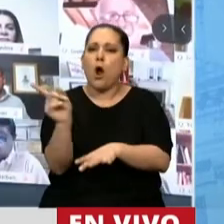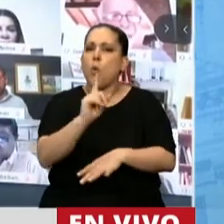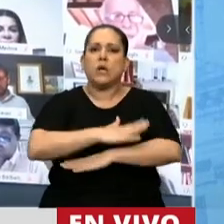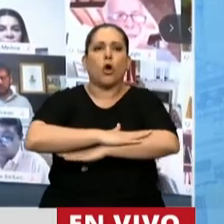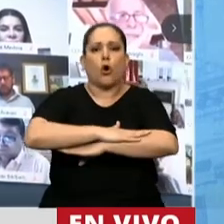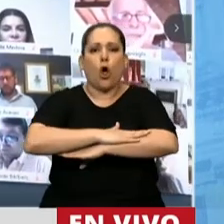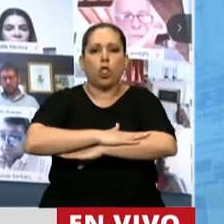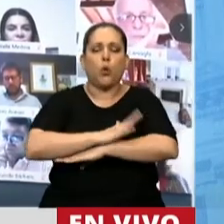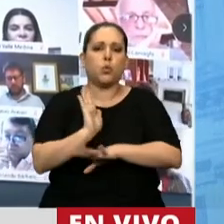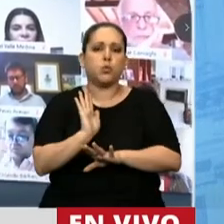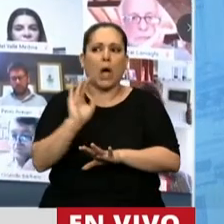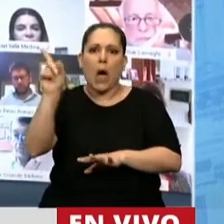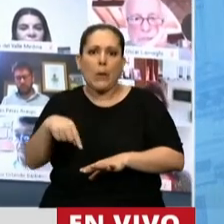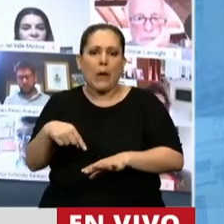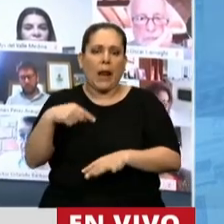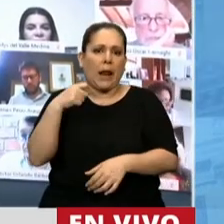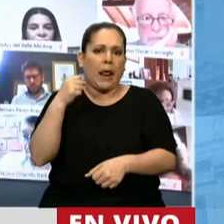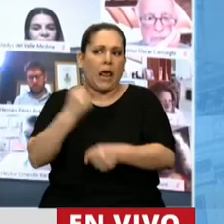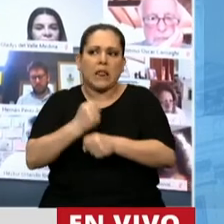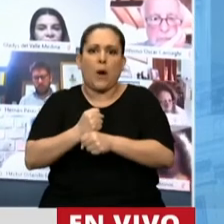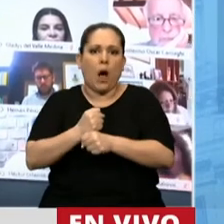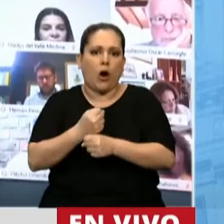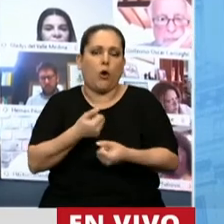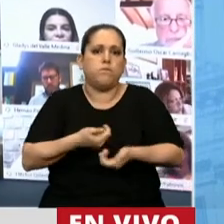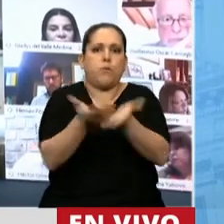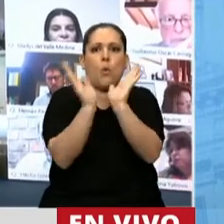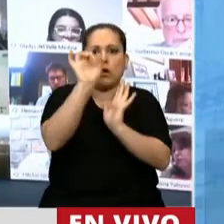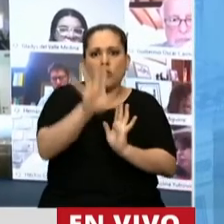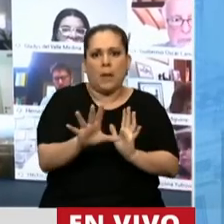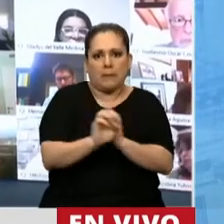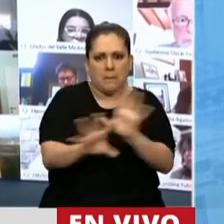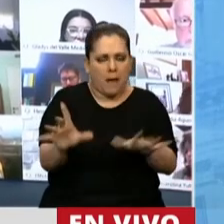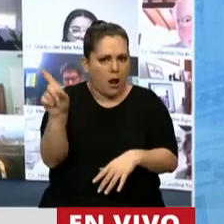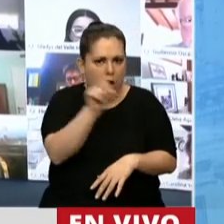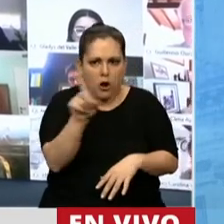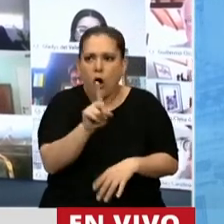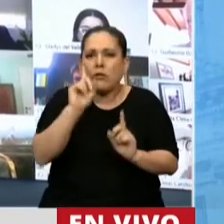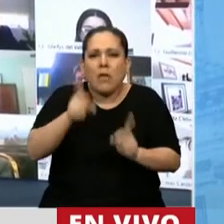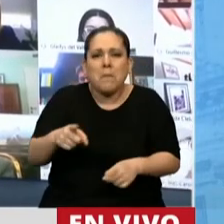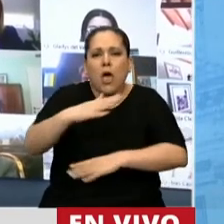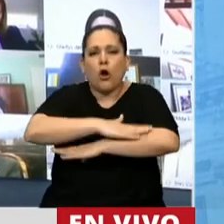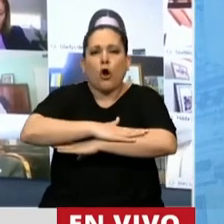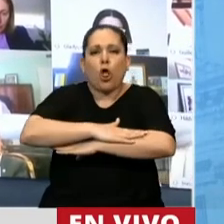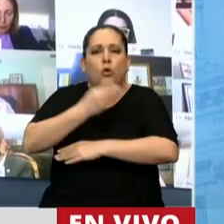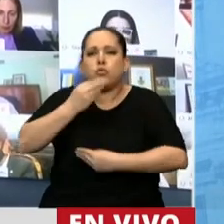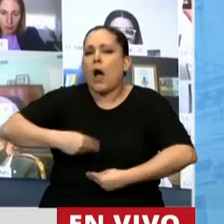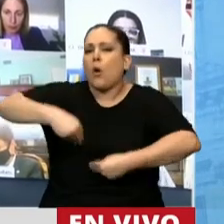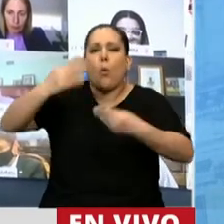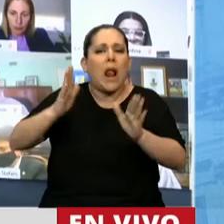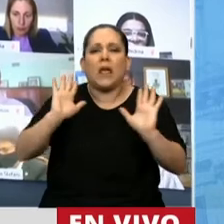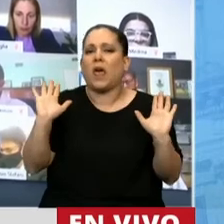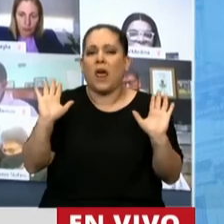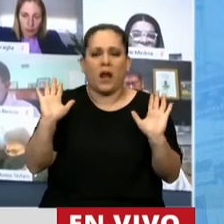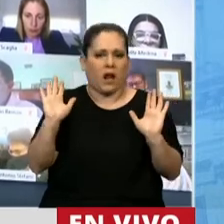conducta desplegada en el ejercicio de la función pública, sino también a todo comportamiento extraño a esa función